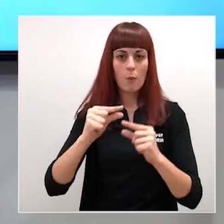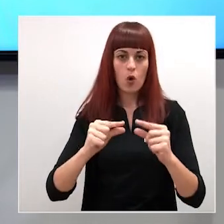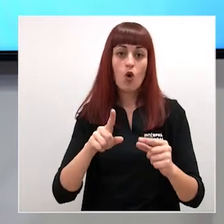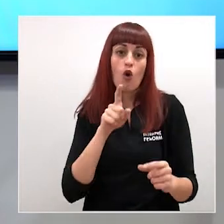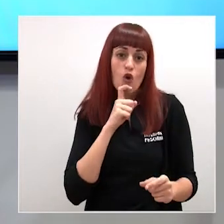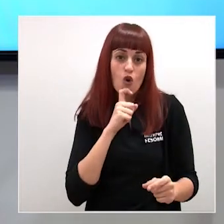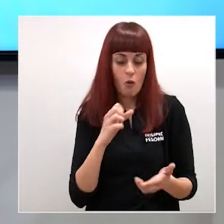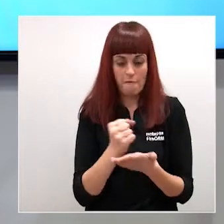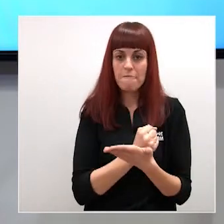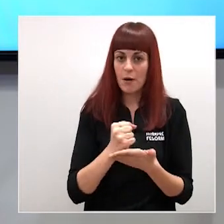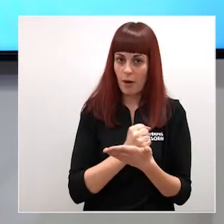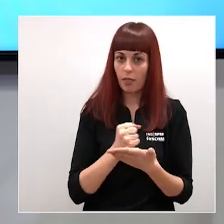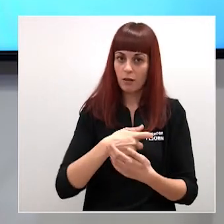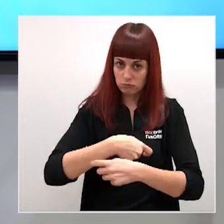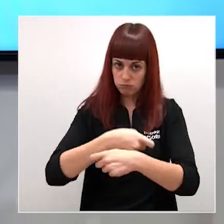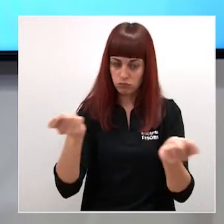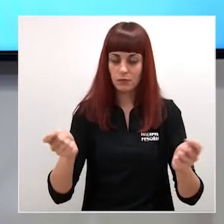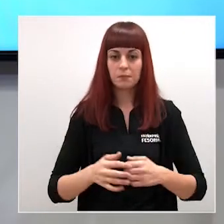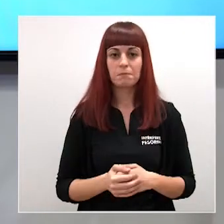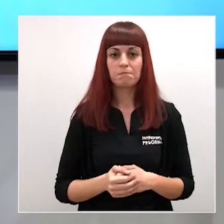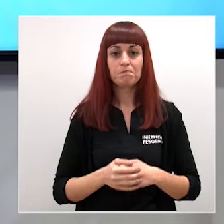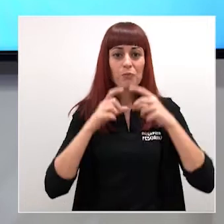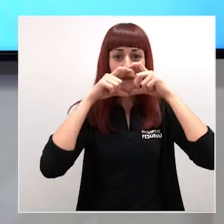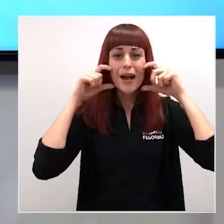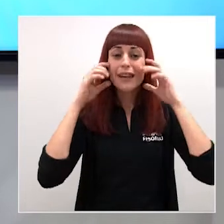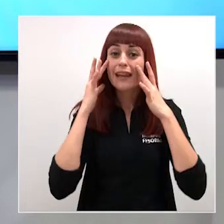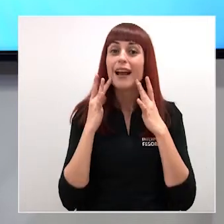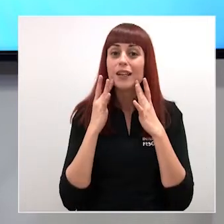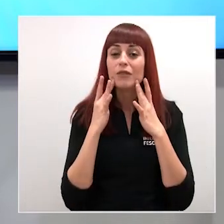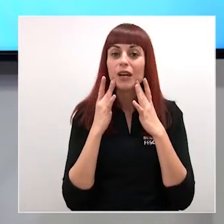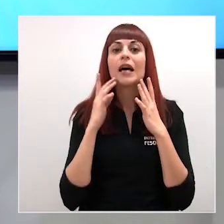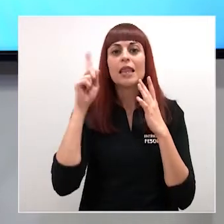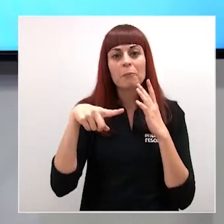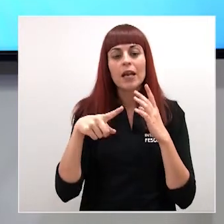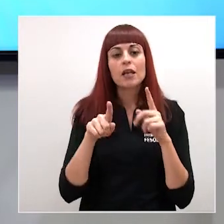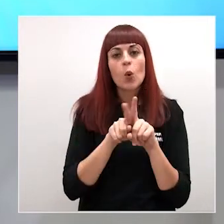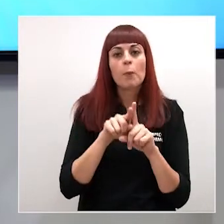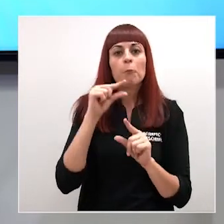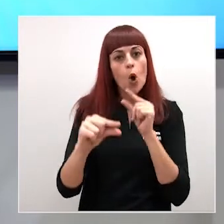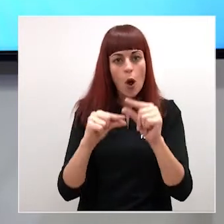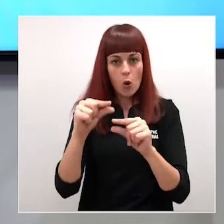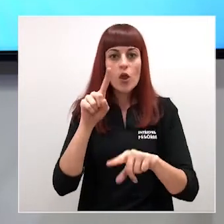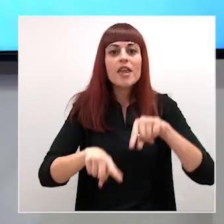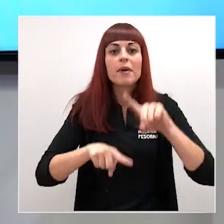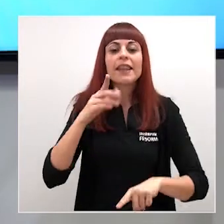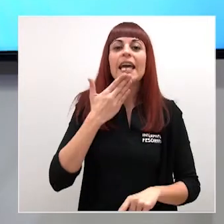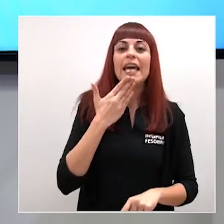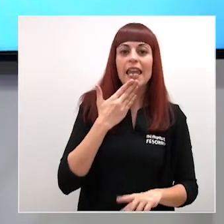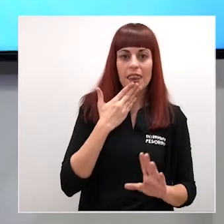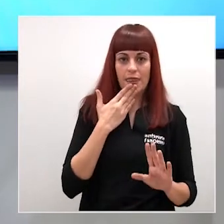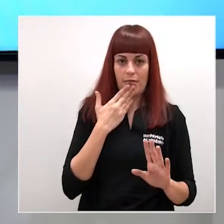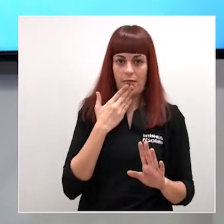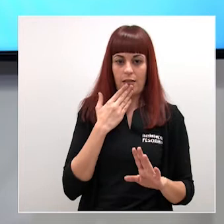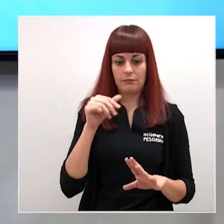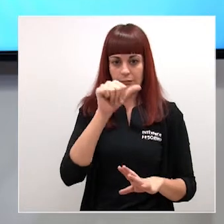farmacias de la región. La distribución de estas últimas mascarillas también será de forma escalonada y por tramos de edad en las semanas siguientes